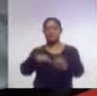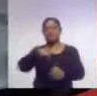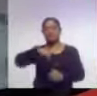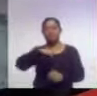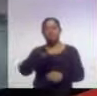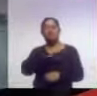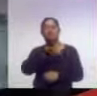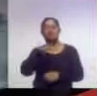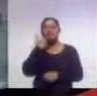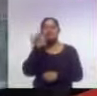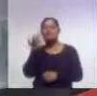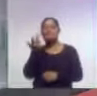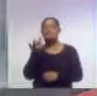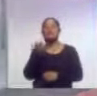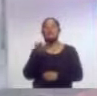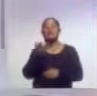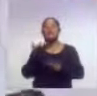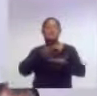la prestación de servicios.